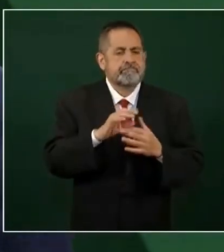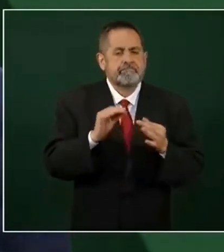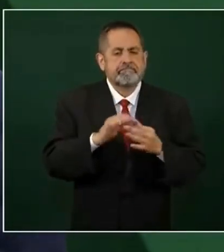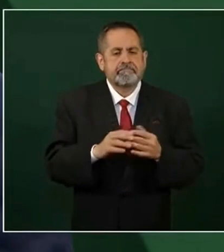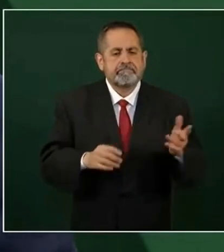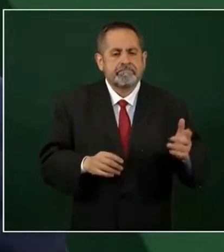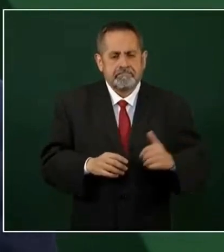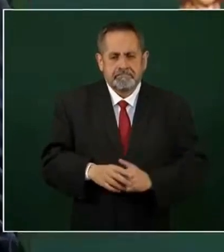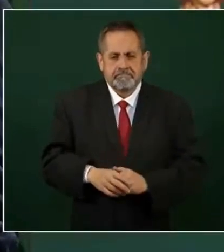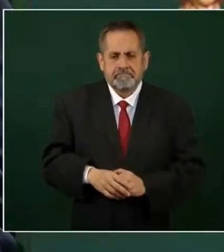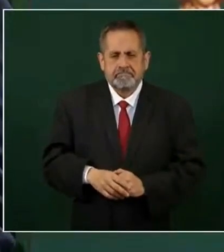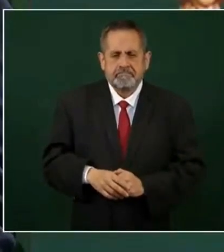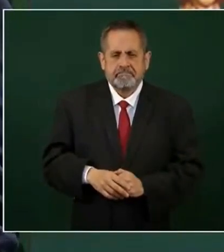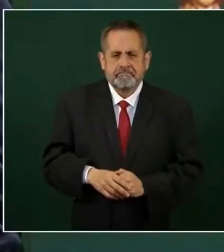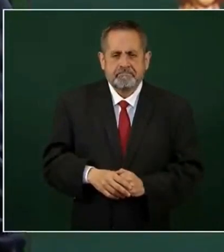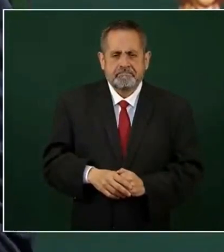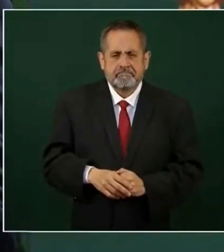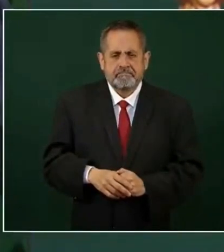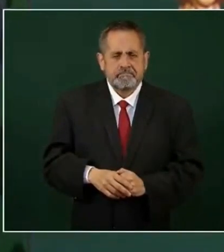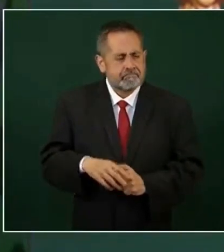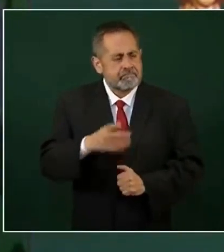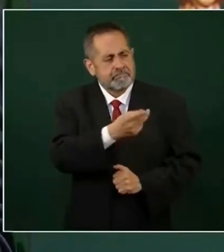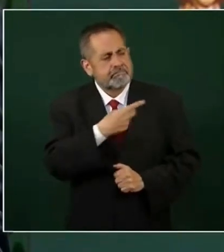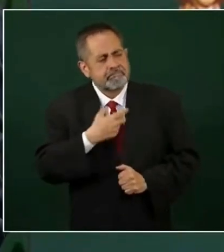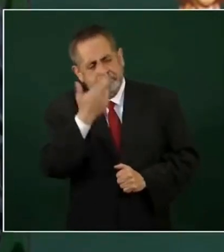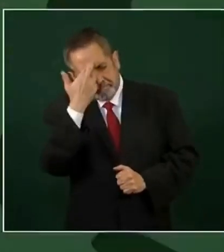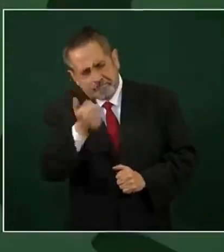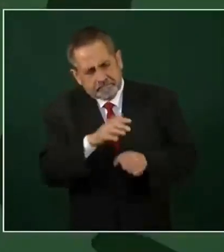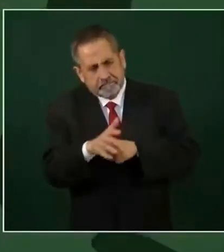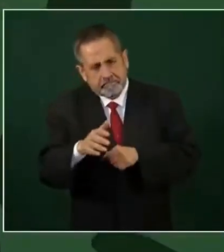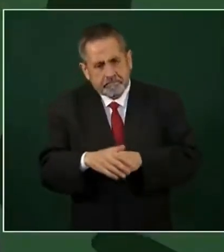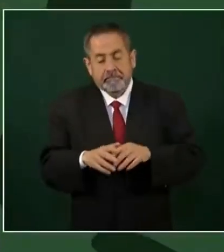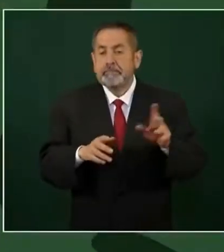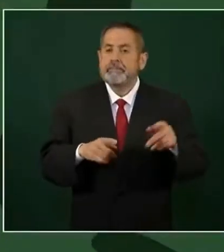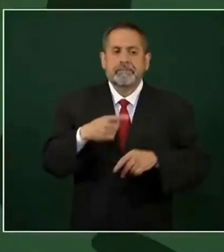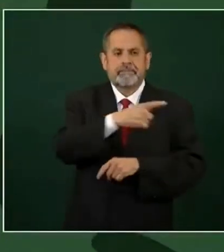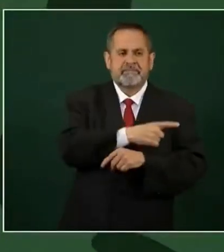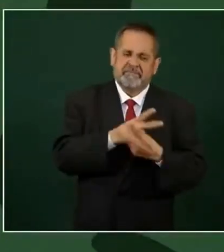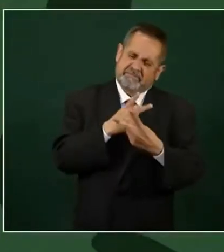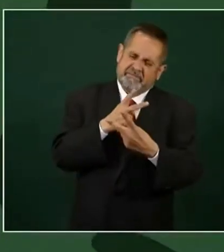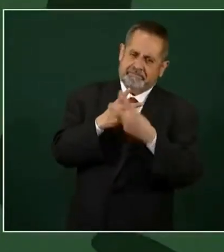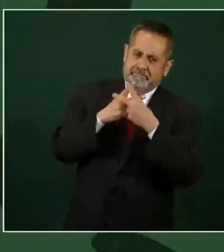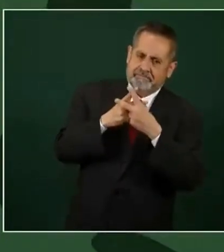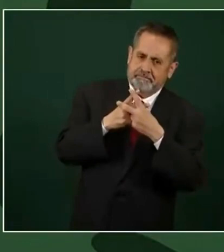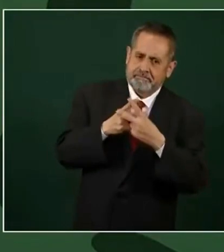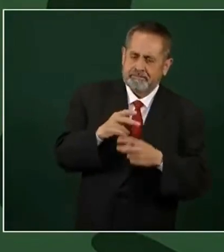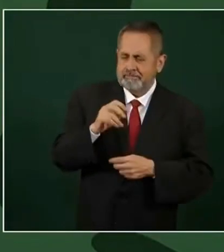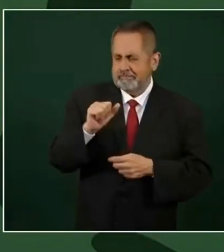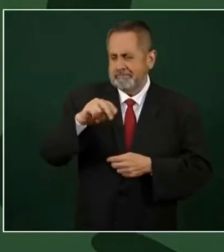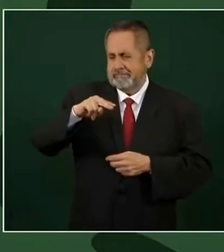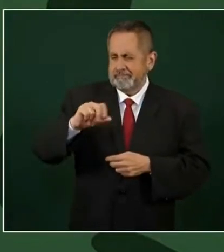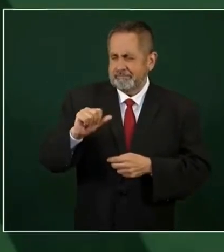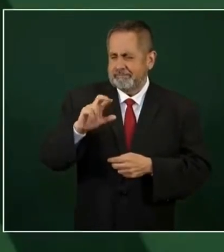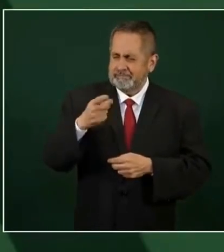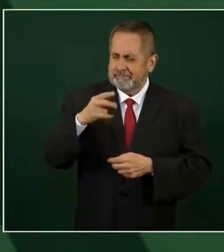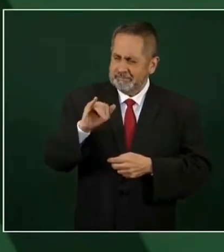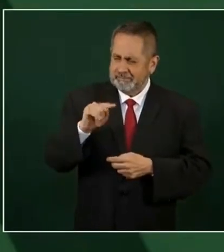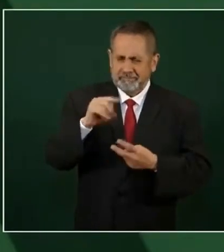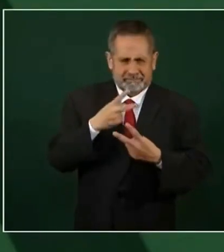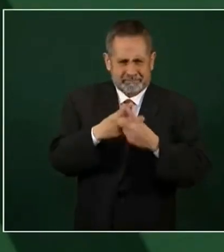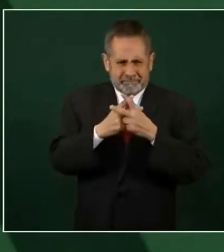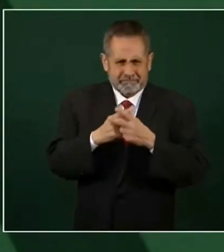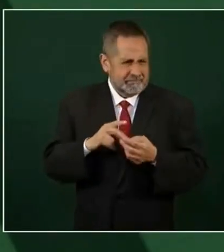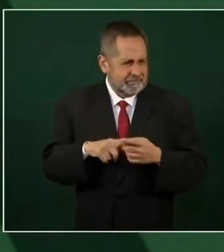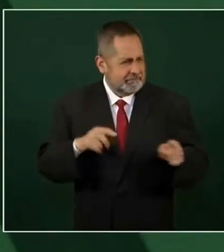una razón. Ah, ¿anarquistas? ¿Así actuaban los